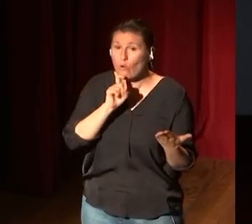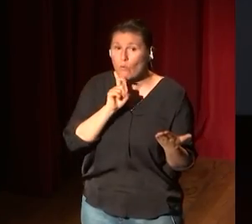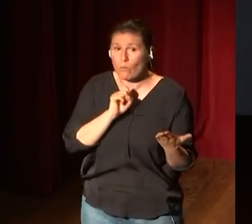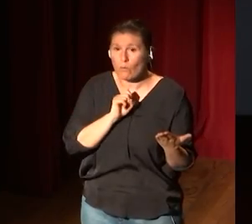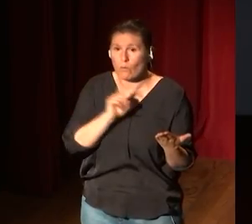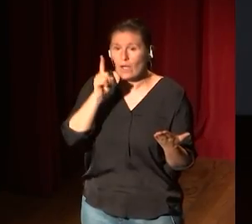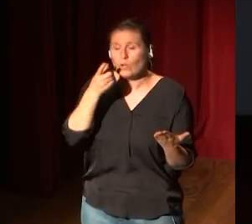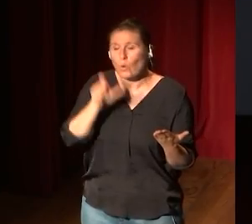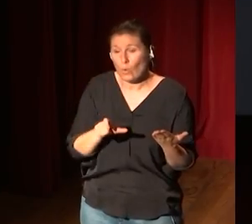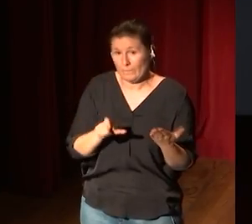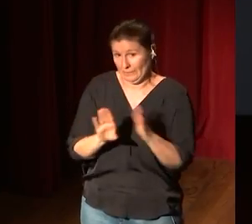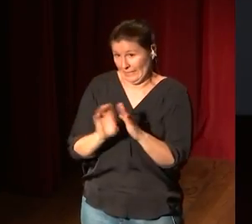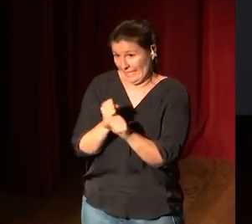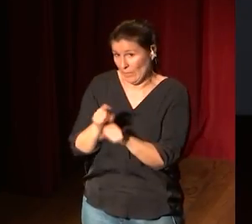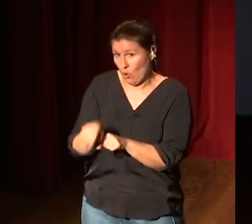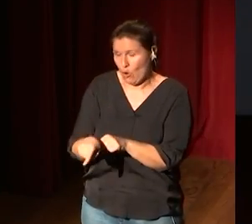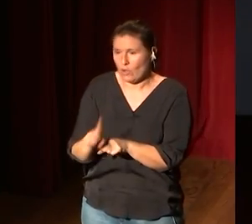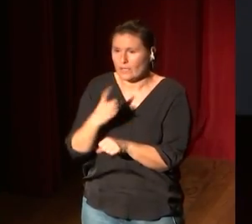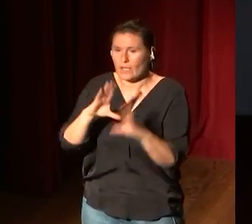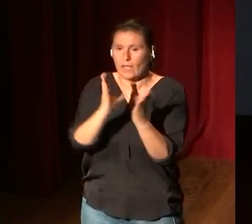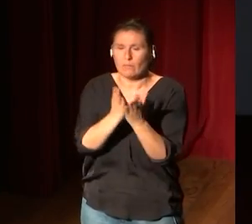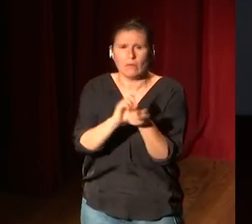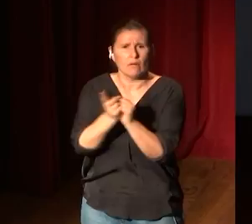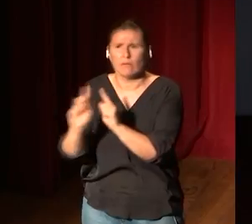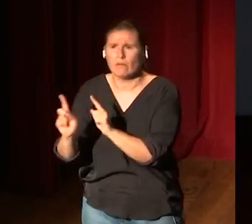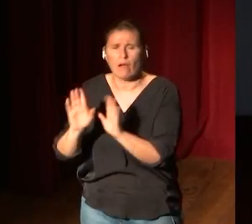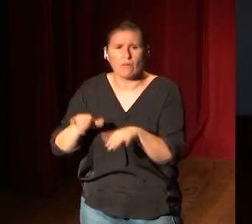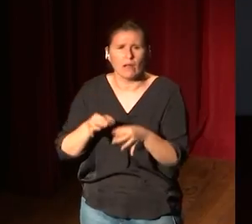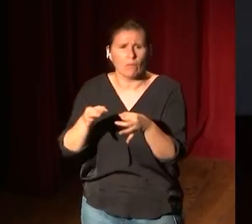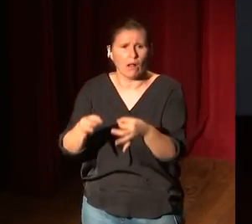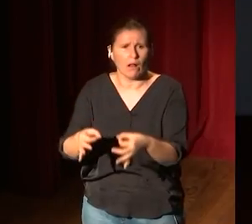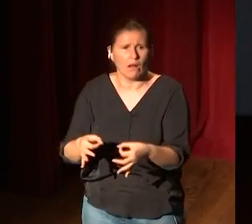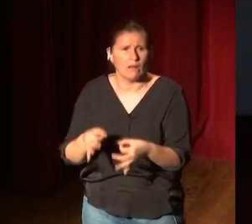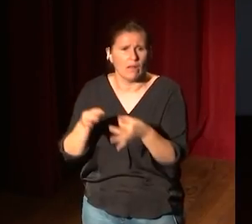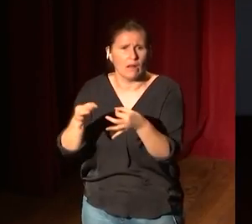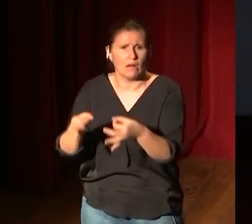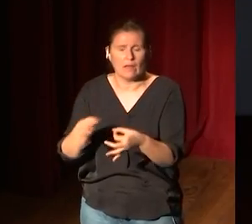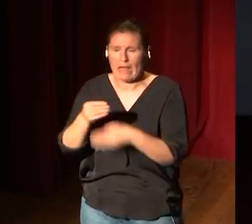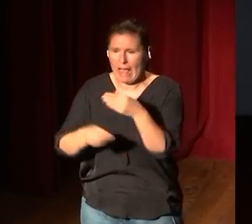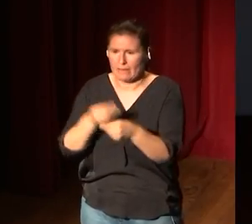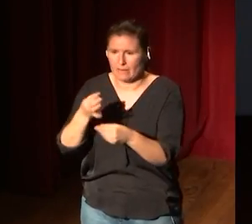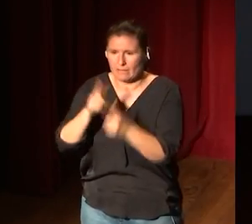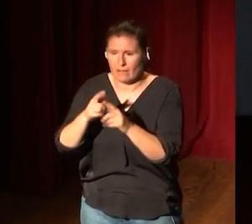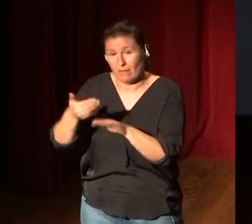hay un eterno que se da cuenta de que el mundo no cambia y que todo sigue igual ¿qué hace? viaja al pasado